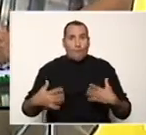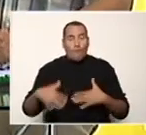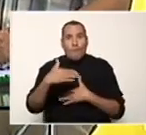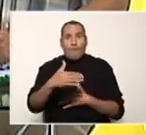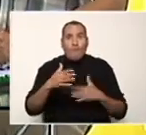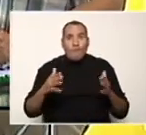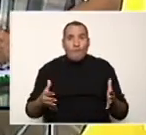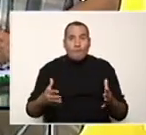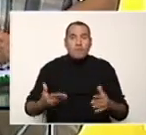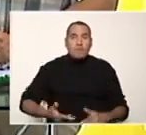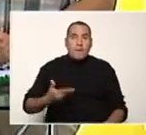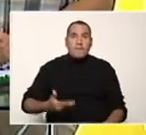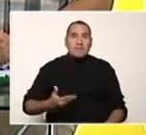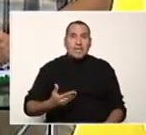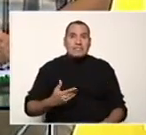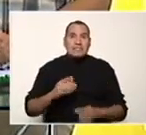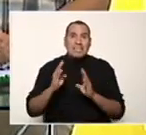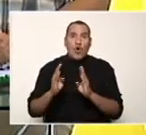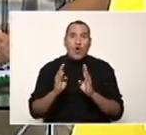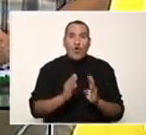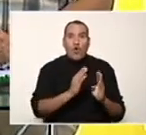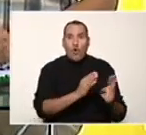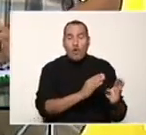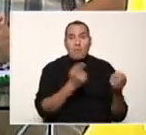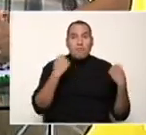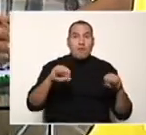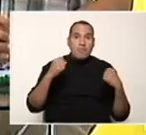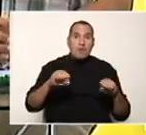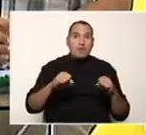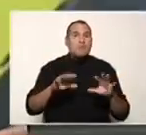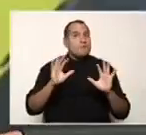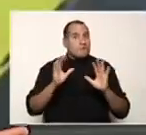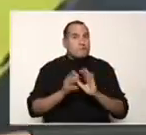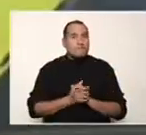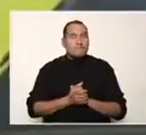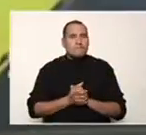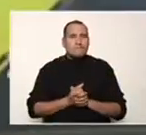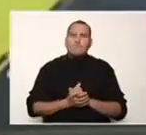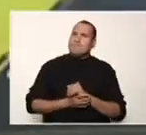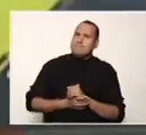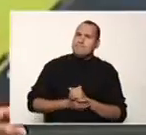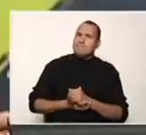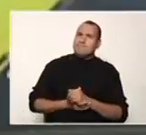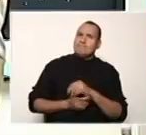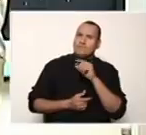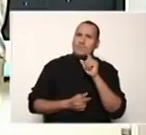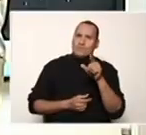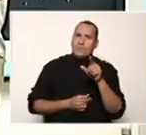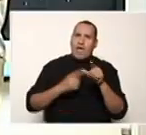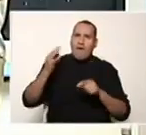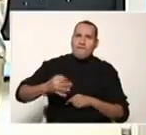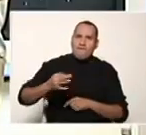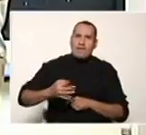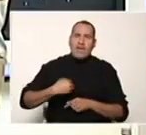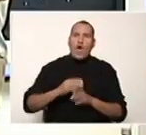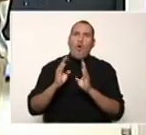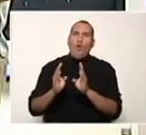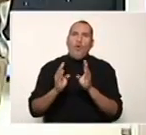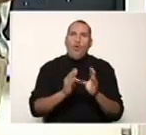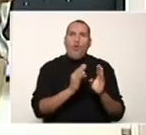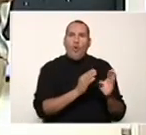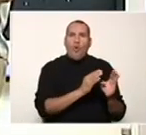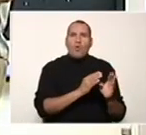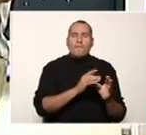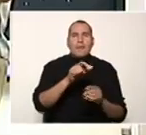es vital para poder desarrollar cada uno de estos ejercicios. Así es. Fíjate que dijiste algo muy importante. El orden para las personas con